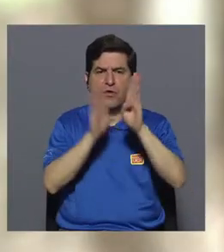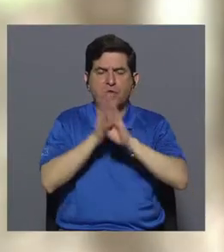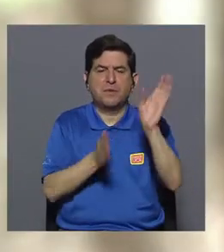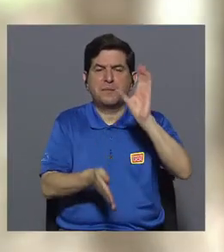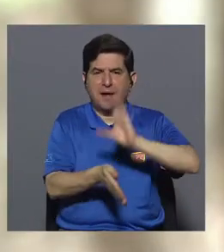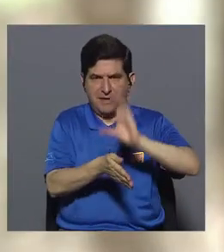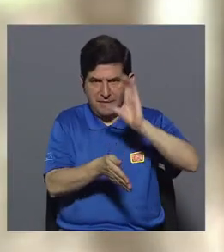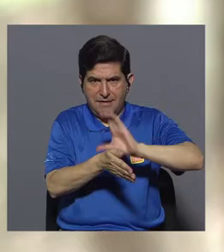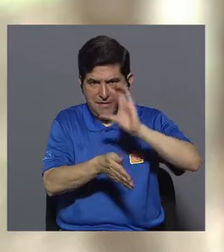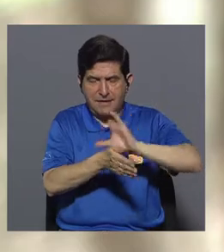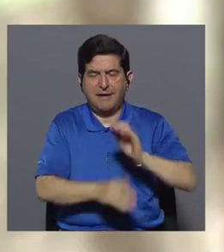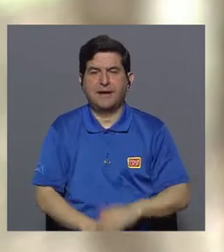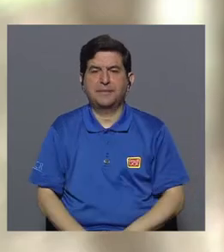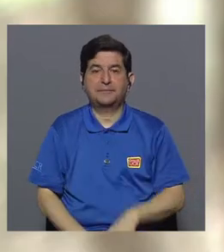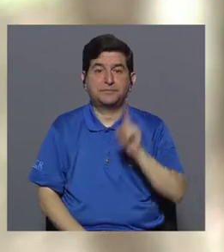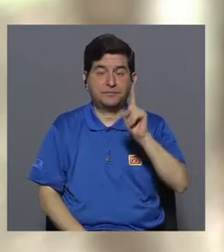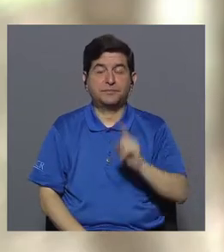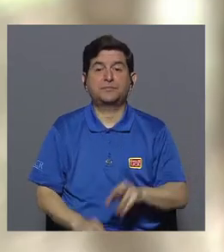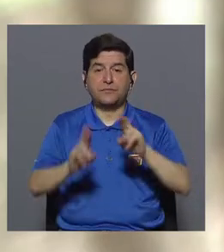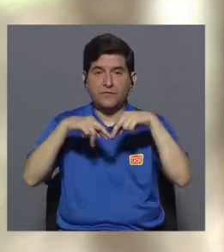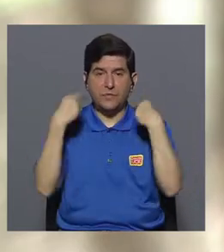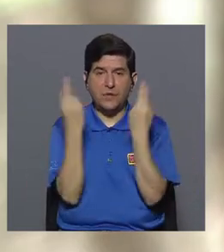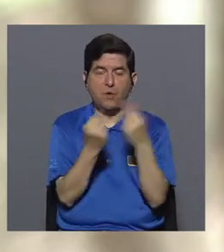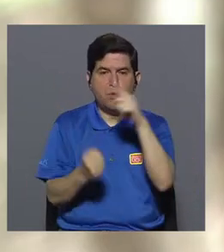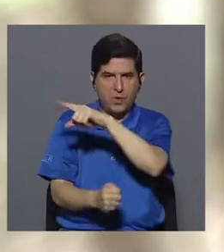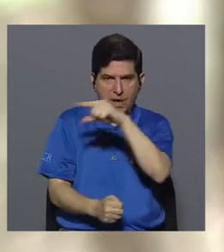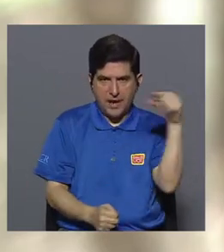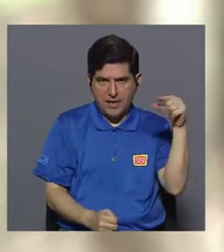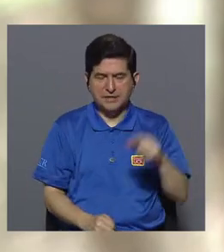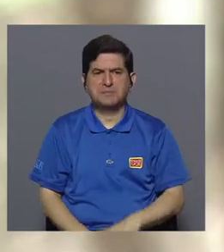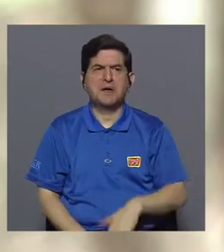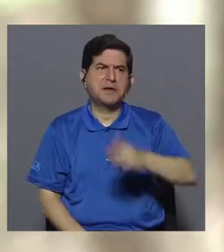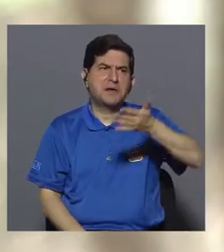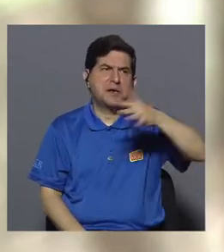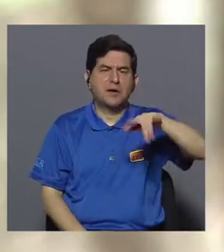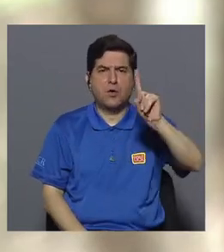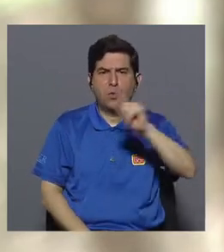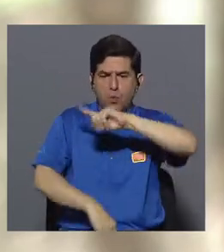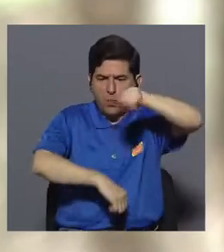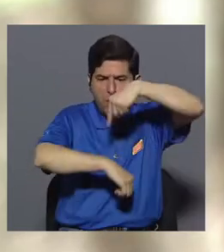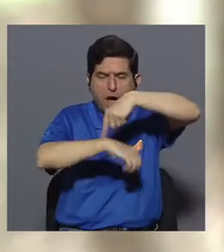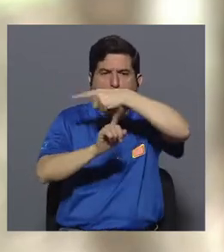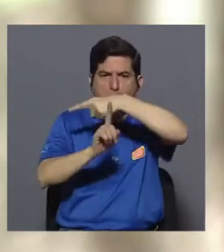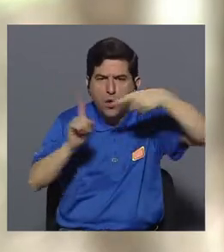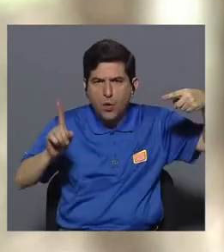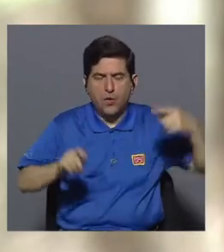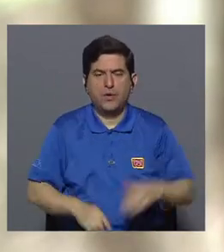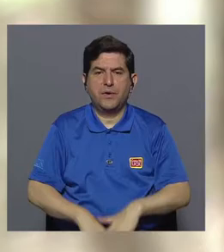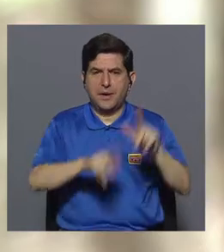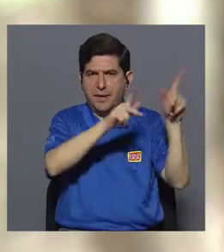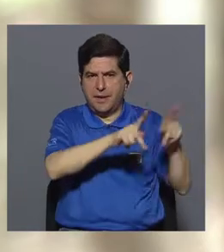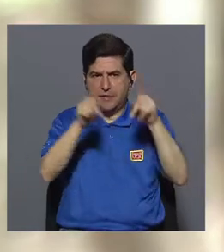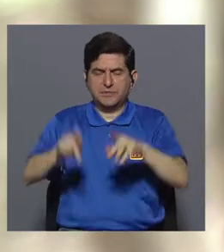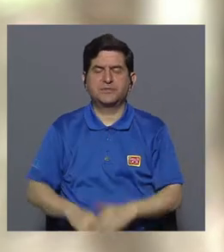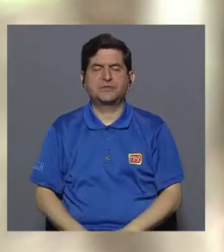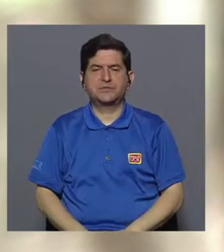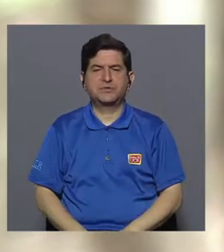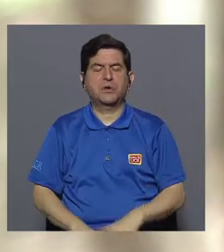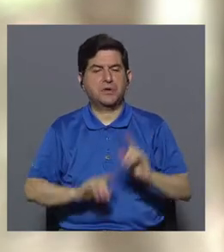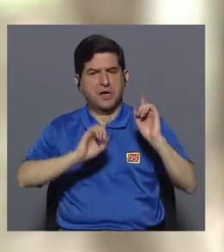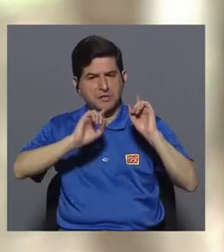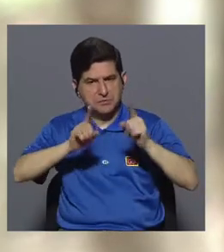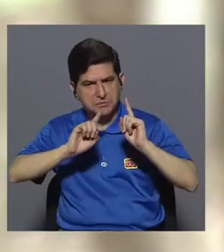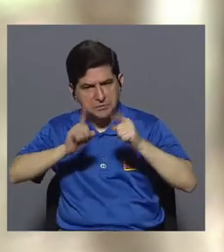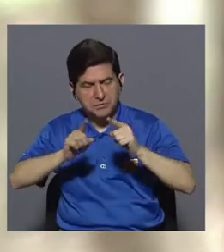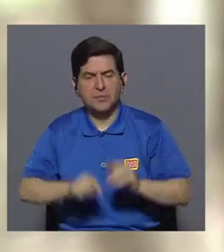desarrollan las clínicas es una sesión por semana de aproximadamente una hora y media en la cual los usuarios asisten,